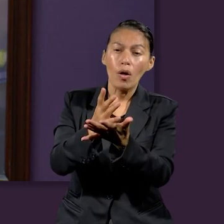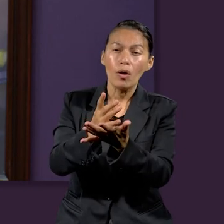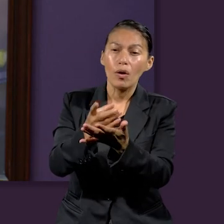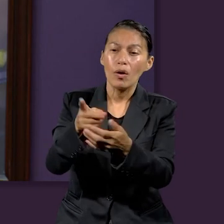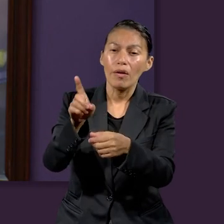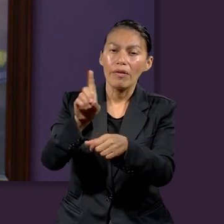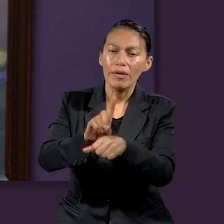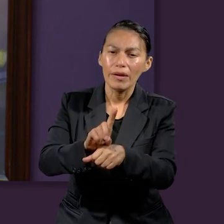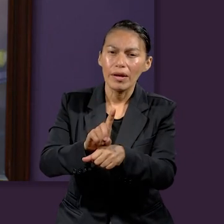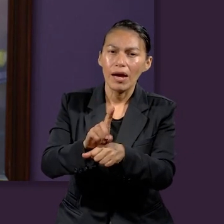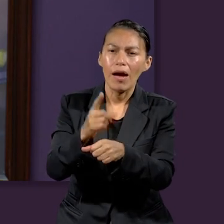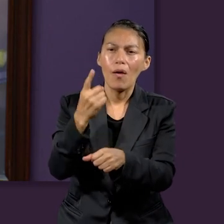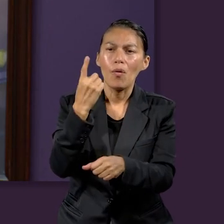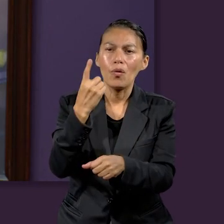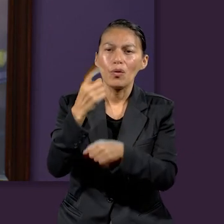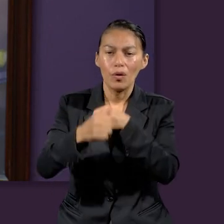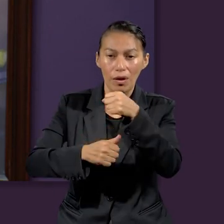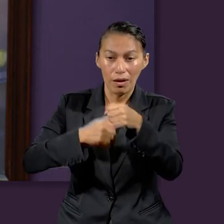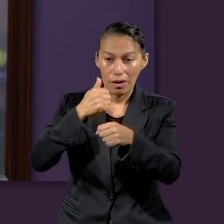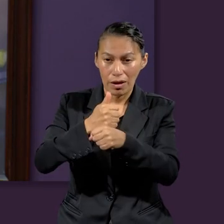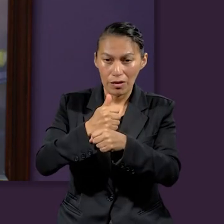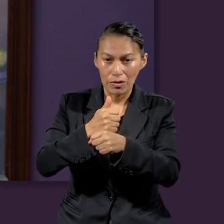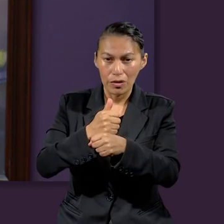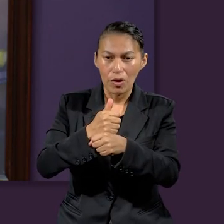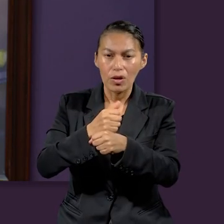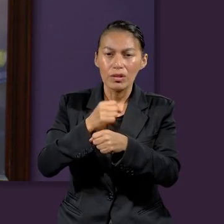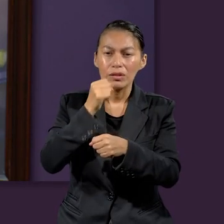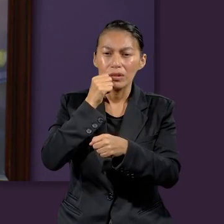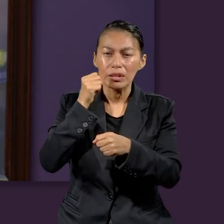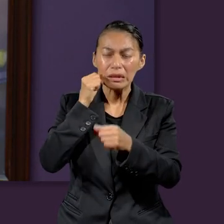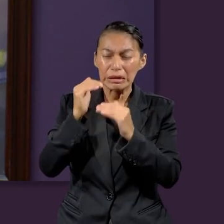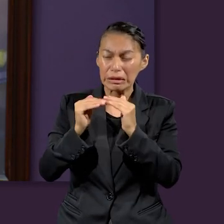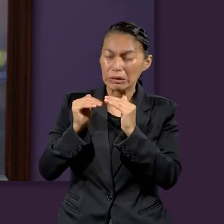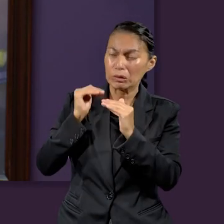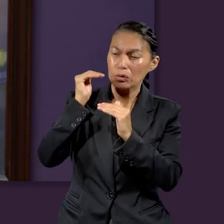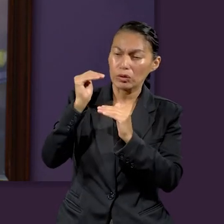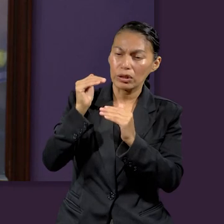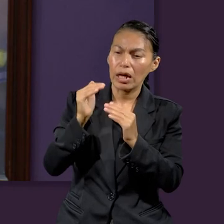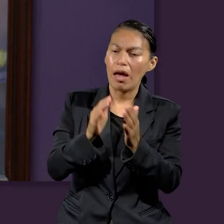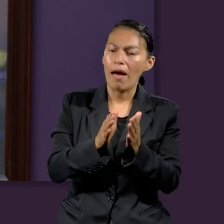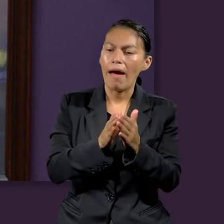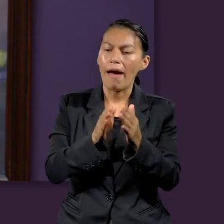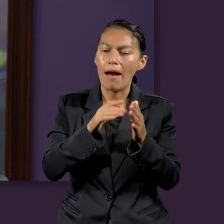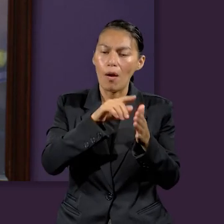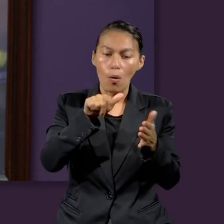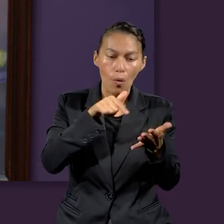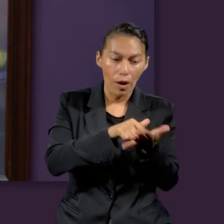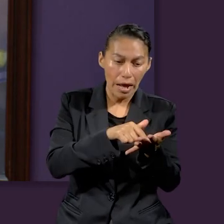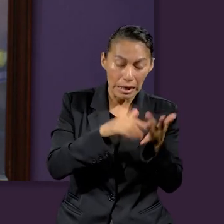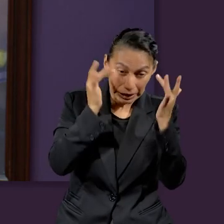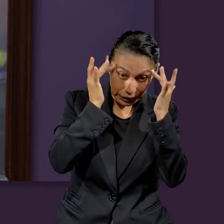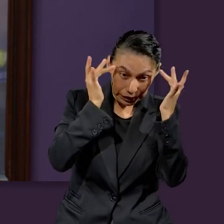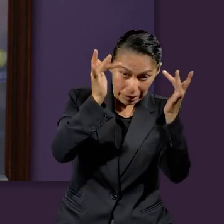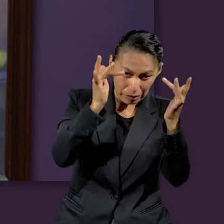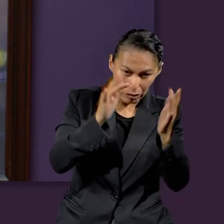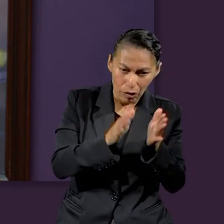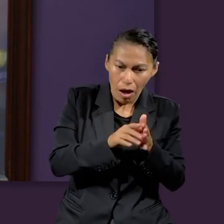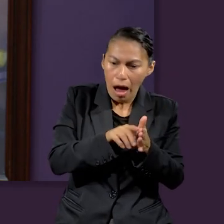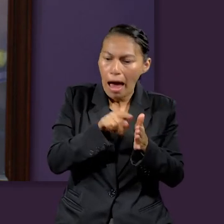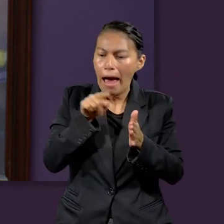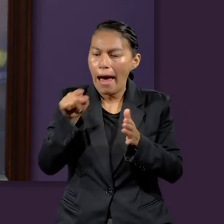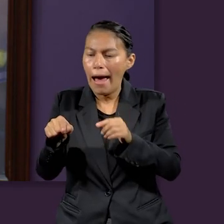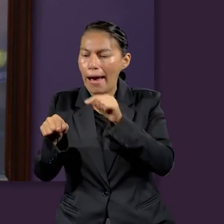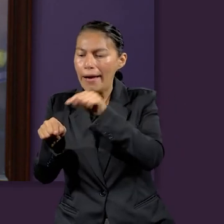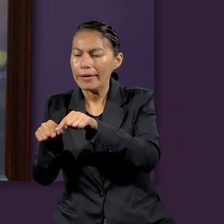del lugar santísimo. Sabemos también que era un día de consagración, de limpieza y de expiación. Entonces,